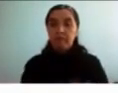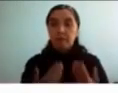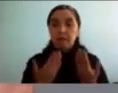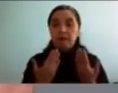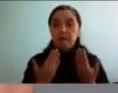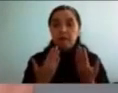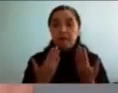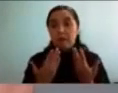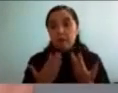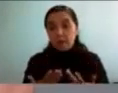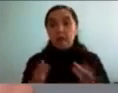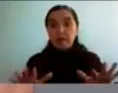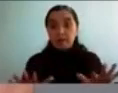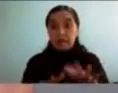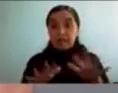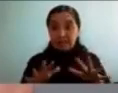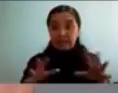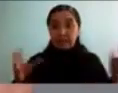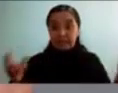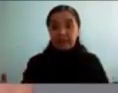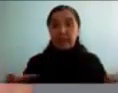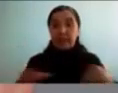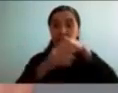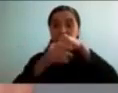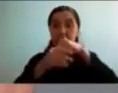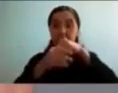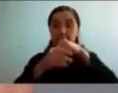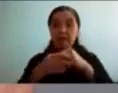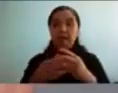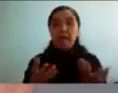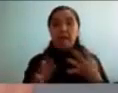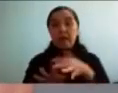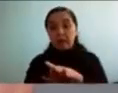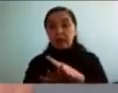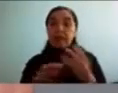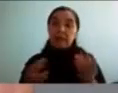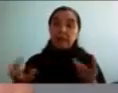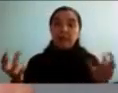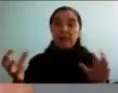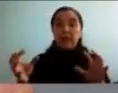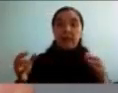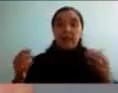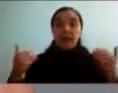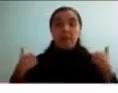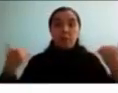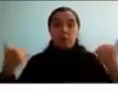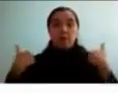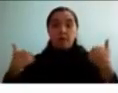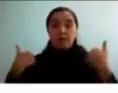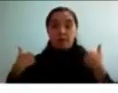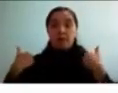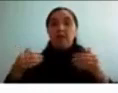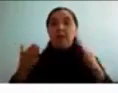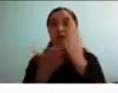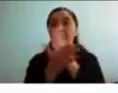habrá que intentar integrar estos recursos en el aula que además lo hacen mucho más atractiva